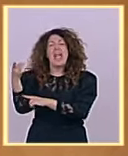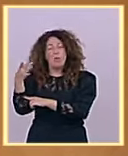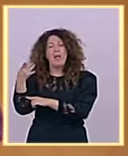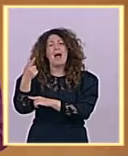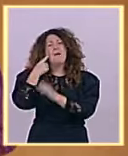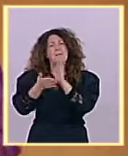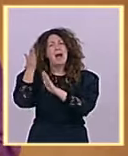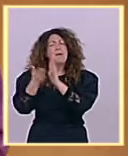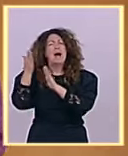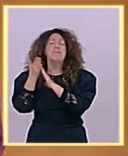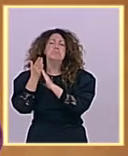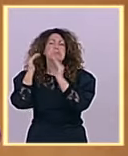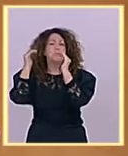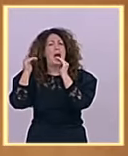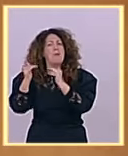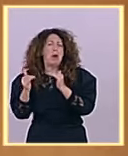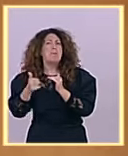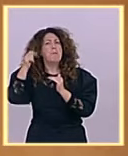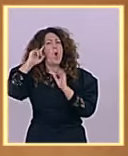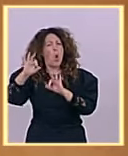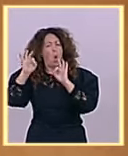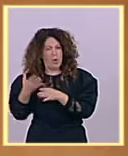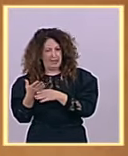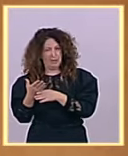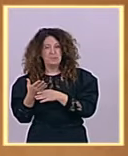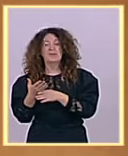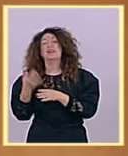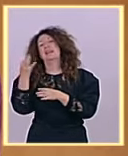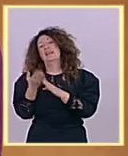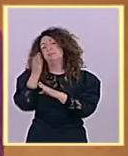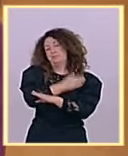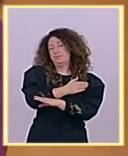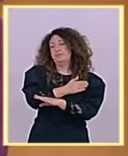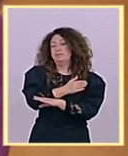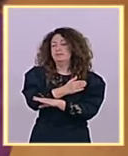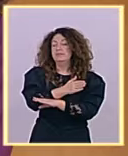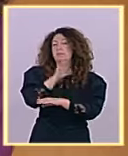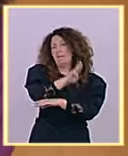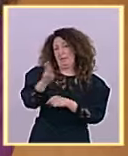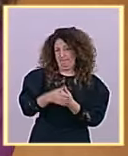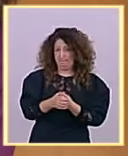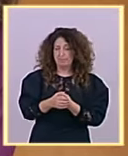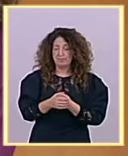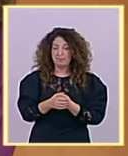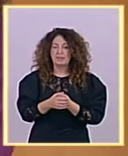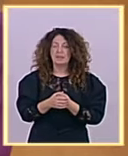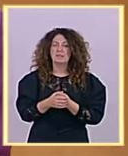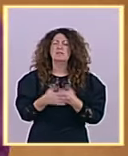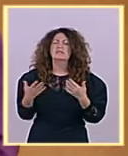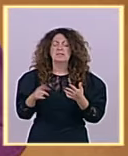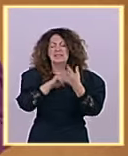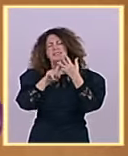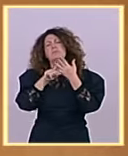y de los que gestionó el propio Partido Popular. La tercera propuesta que usted hacía primera bajada de impuestos segunda